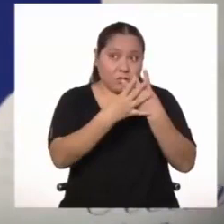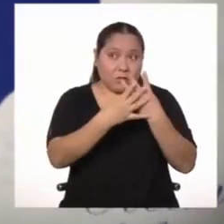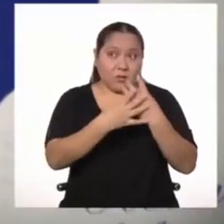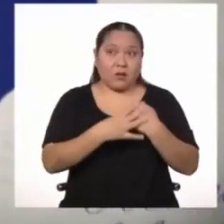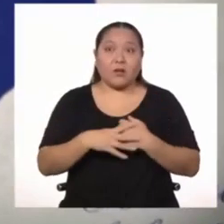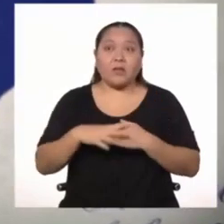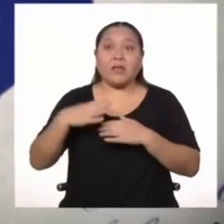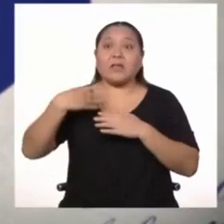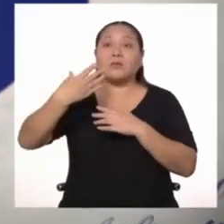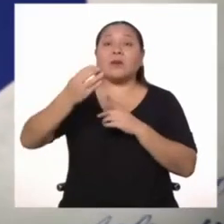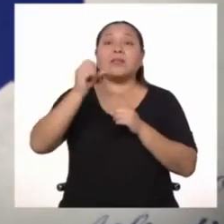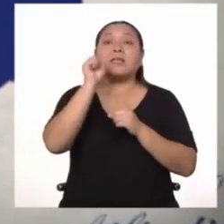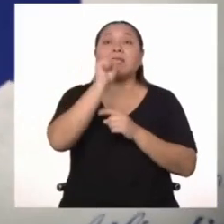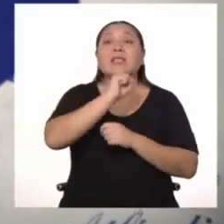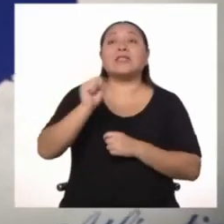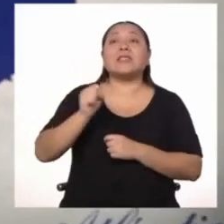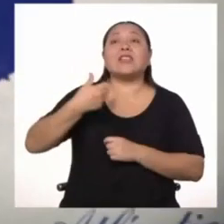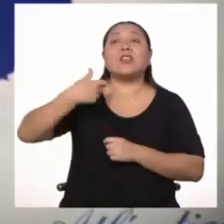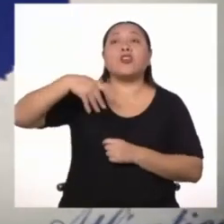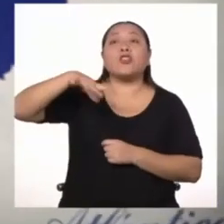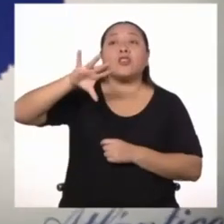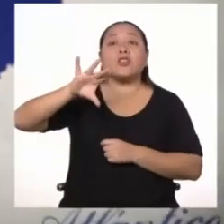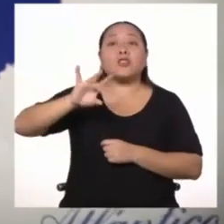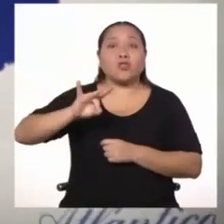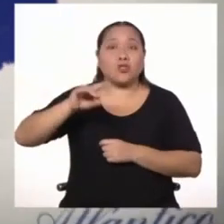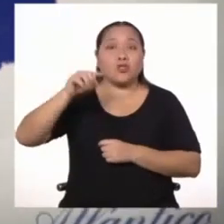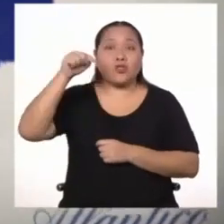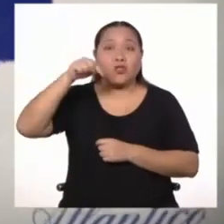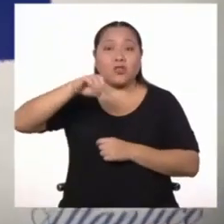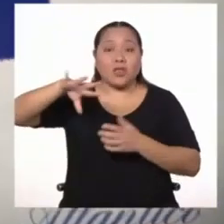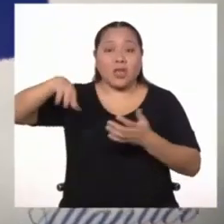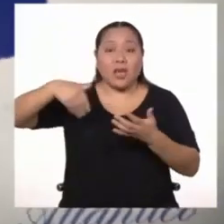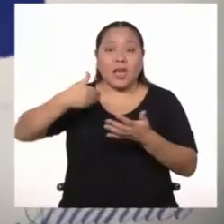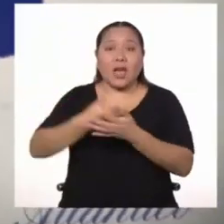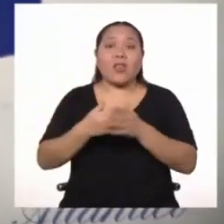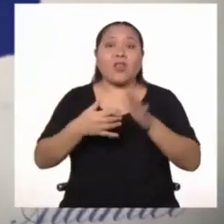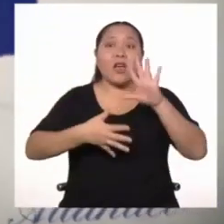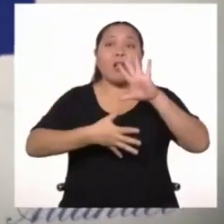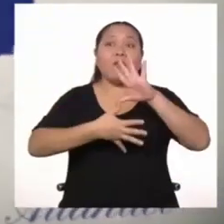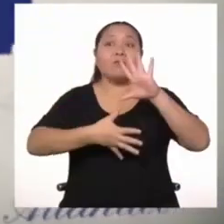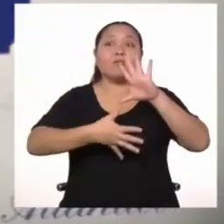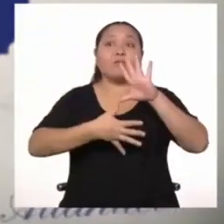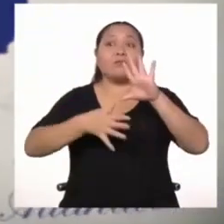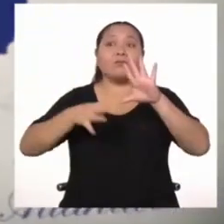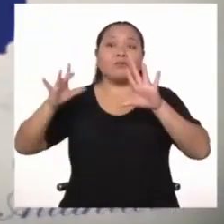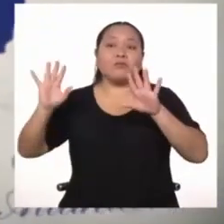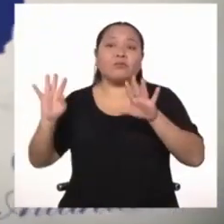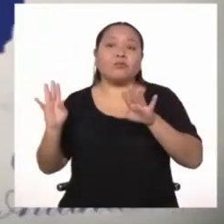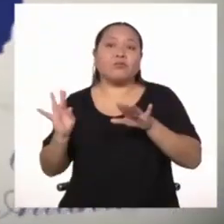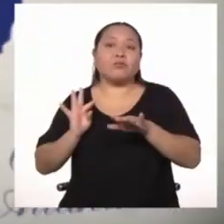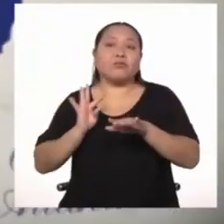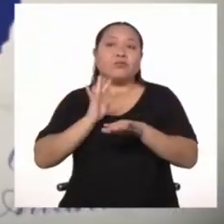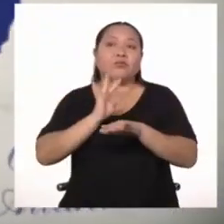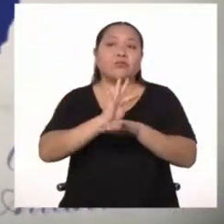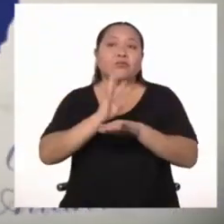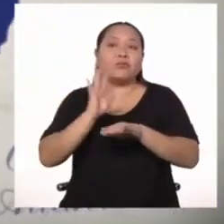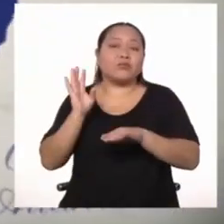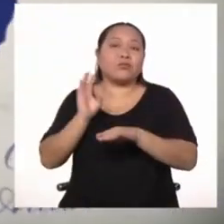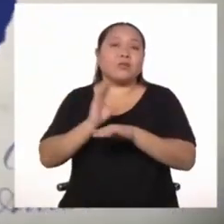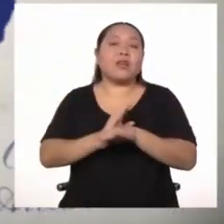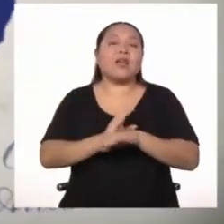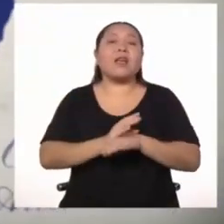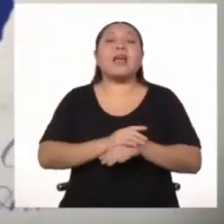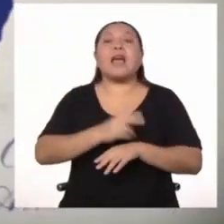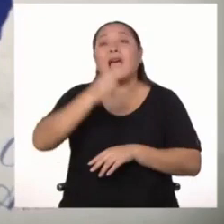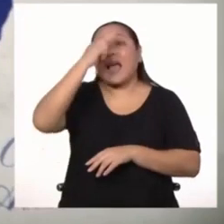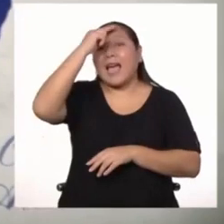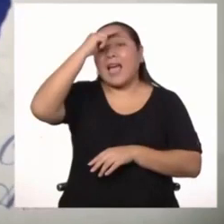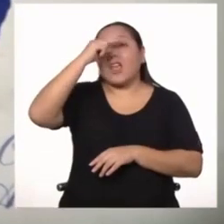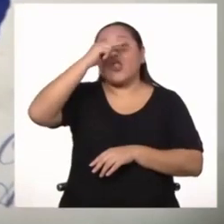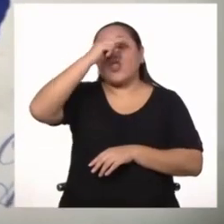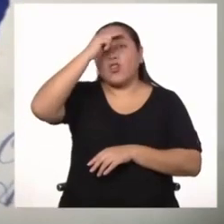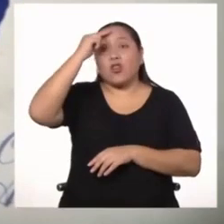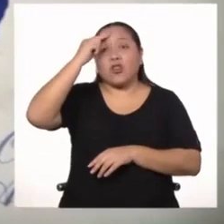XVIII, llegaron a América Hispana funcionarios irlandeses católicos al servicio de España.